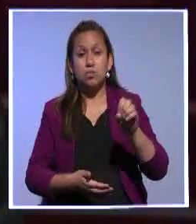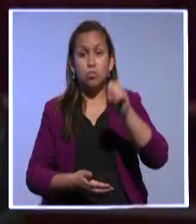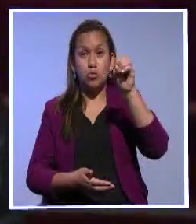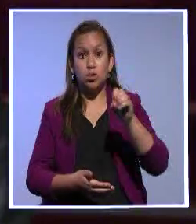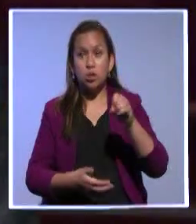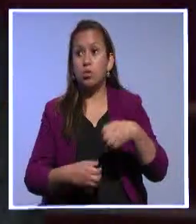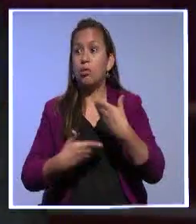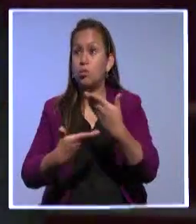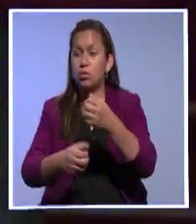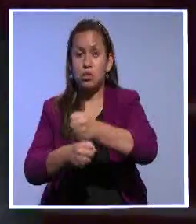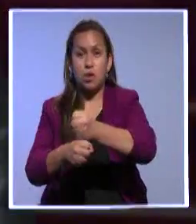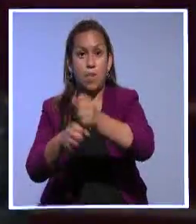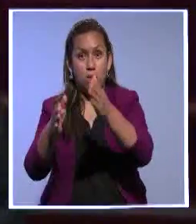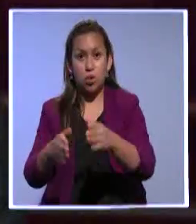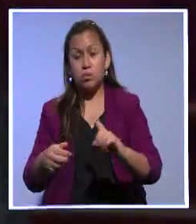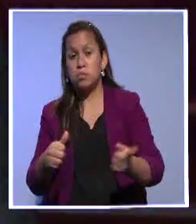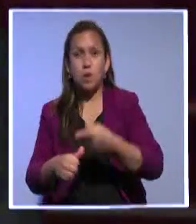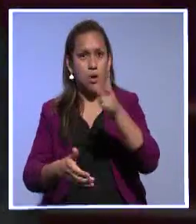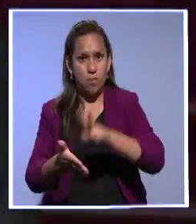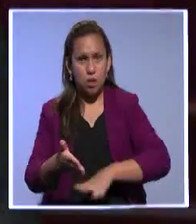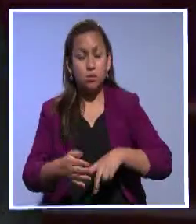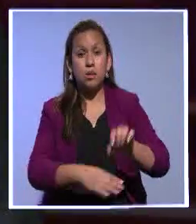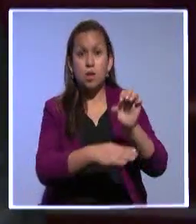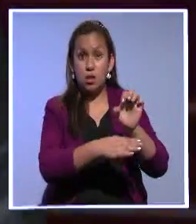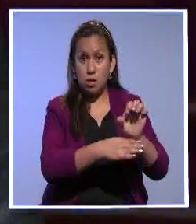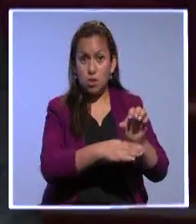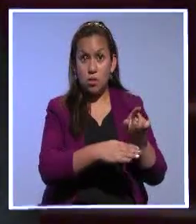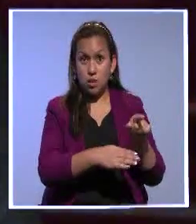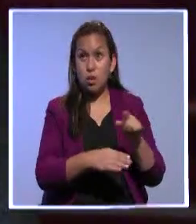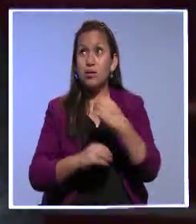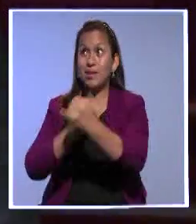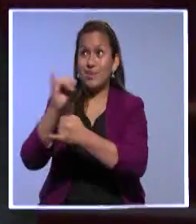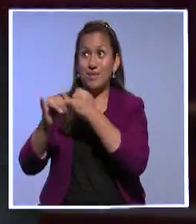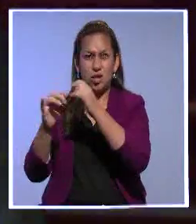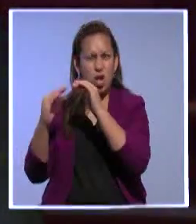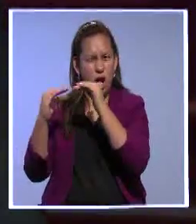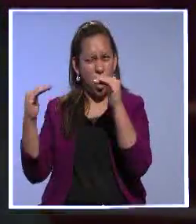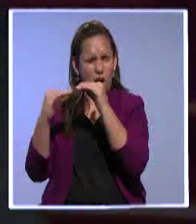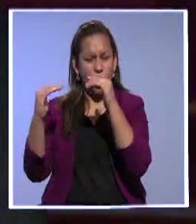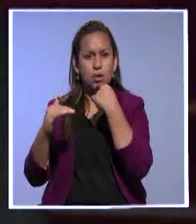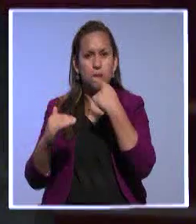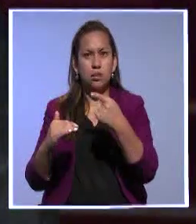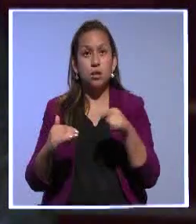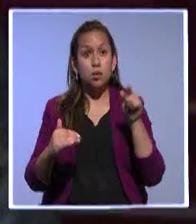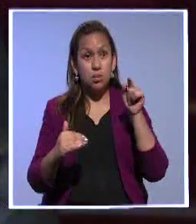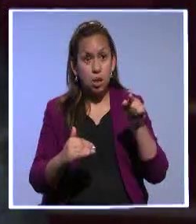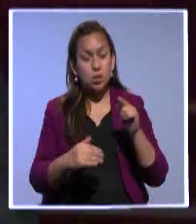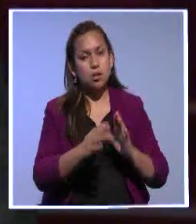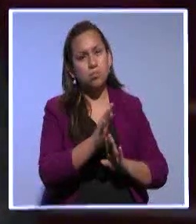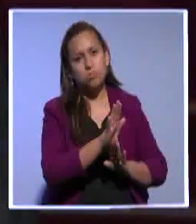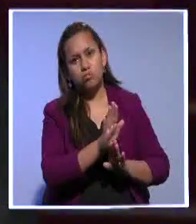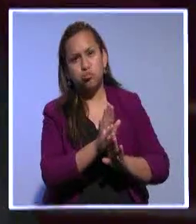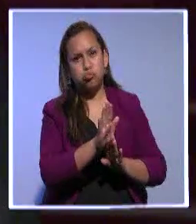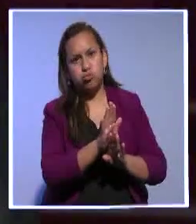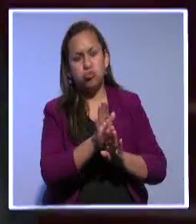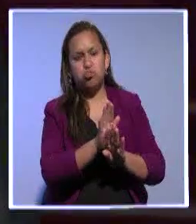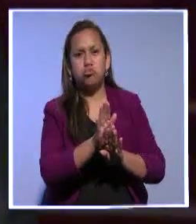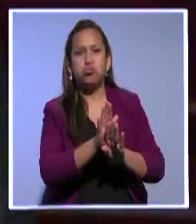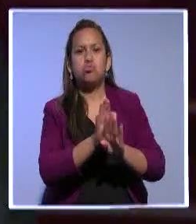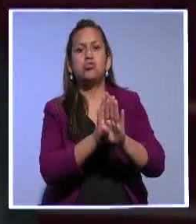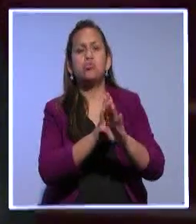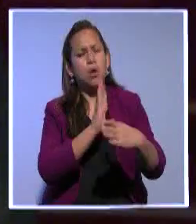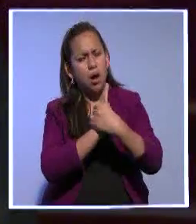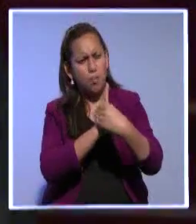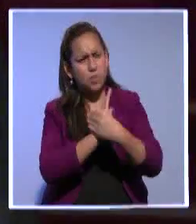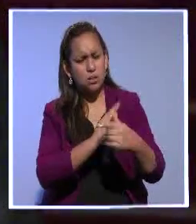Estamos hablando de que el Ecuador se acerca en el coeficiente de Gini a un país, ya no un país en vías de desarrollo, sino un país en mejores condiciones. Son